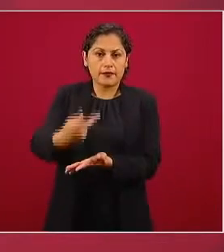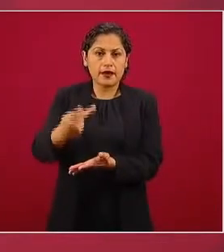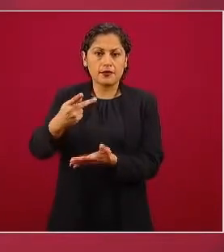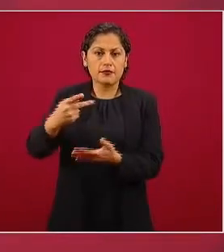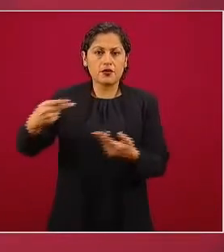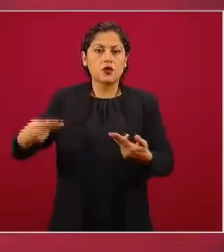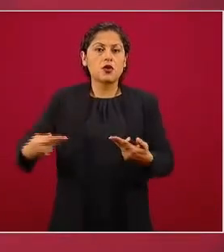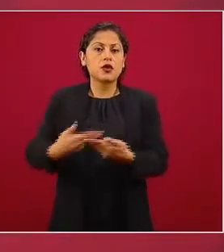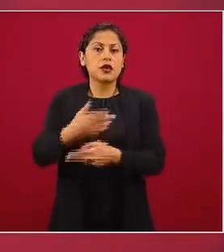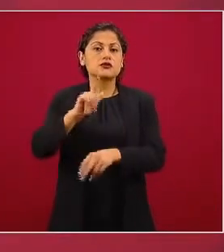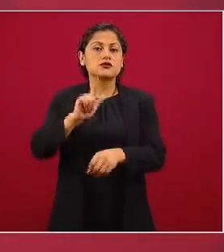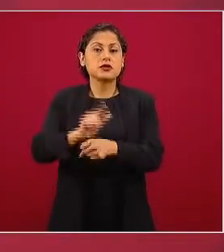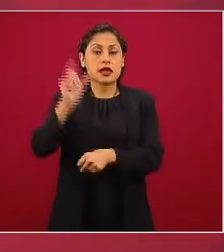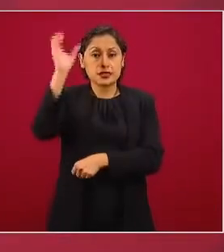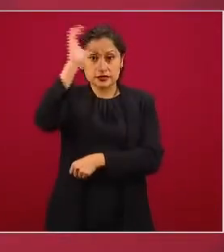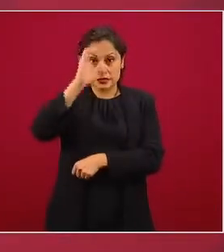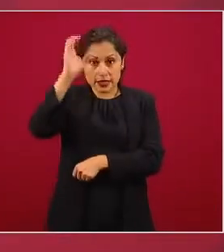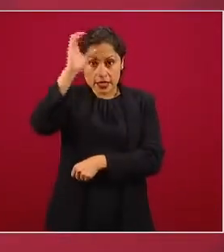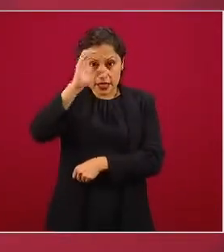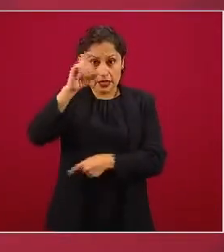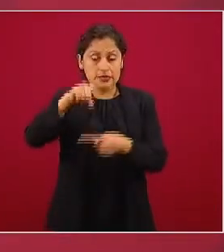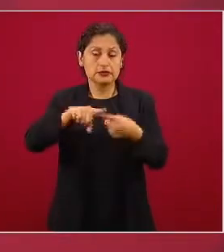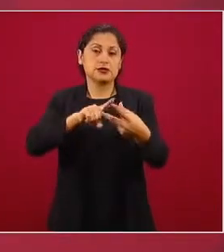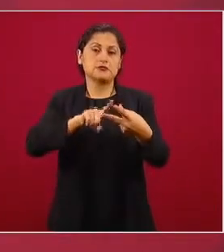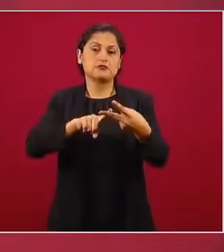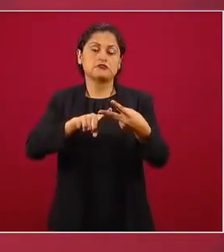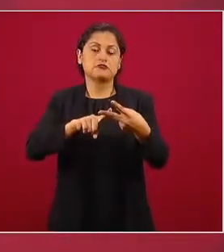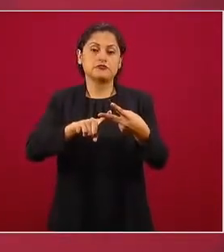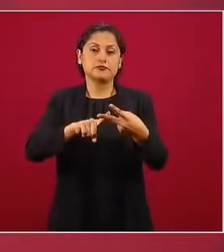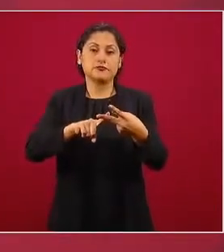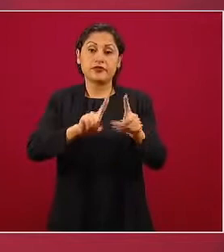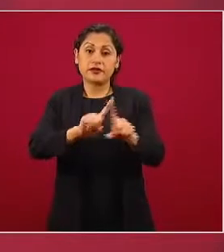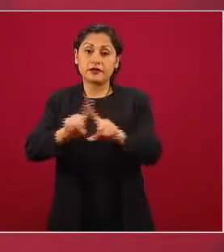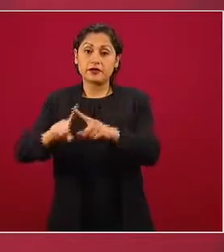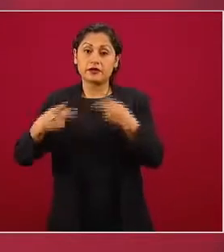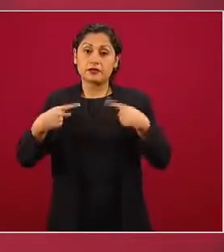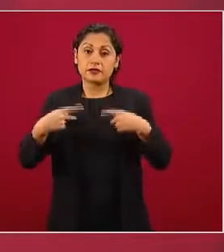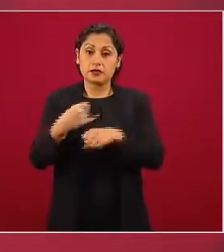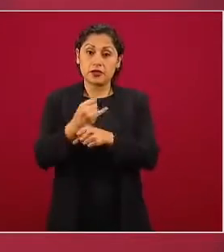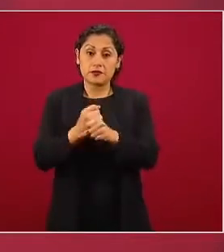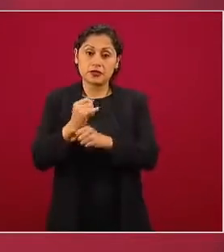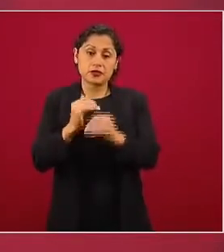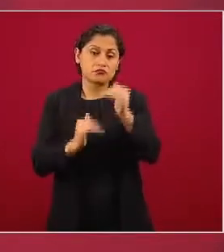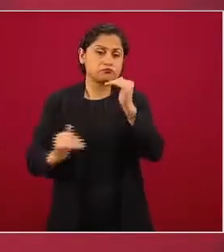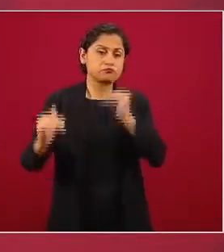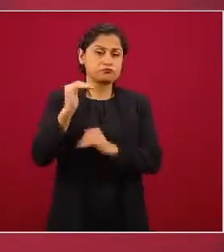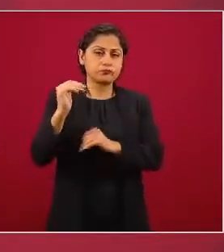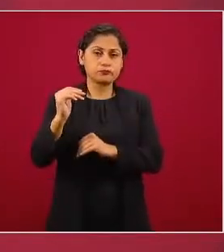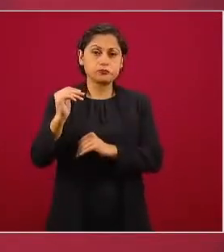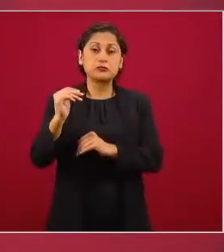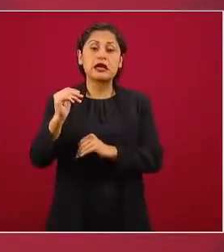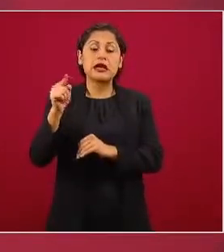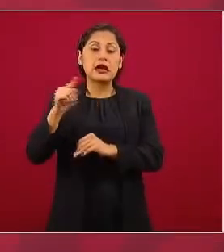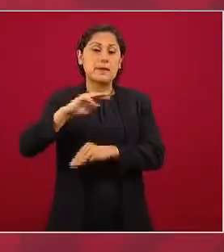de investigadores del más alto nivel mundial,